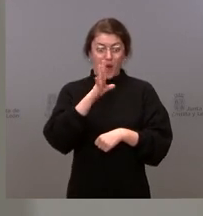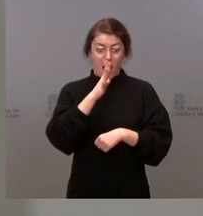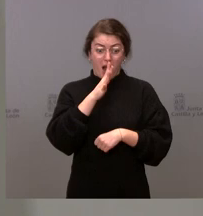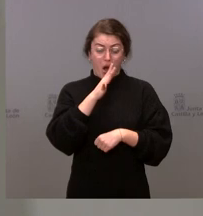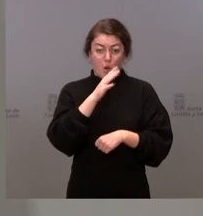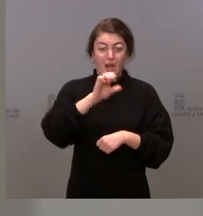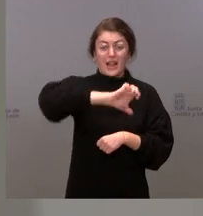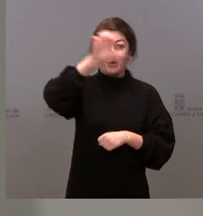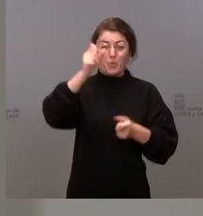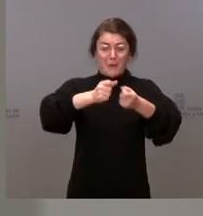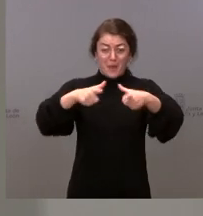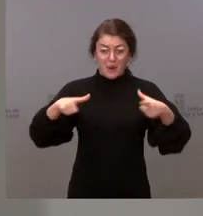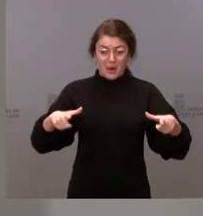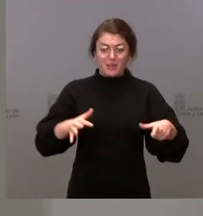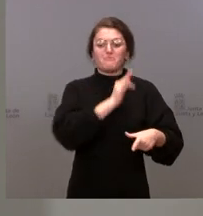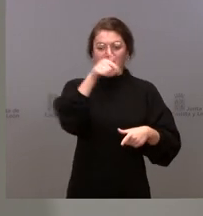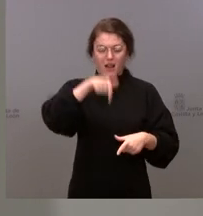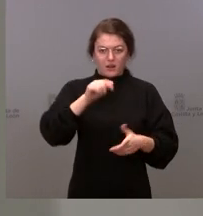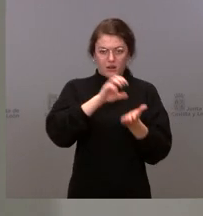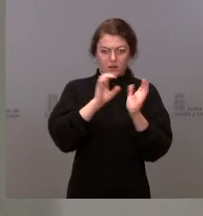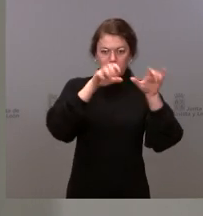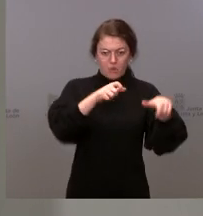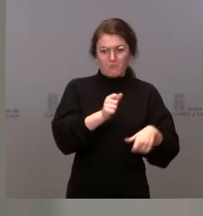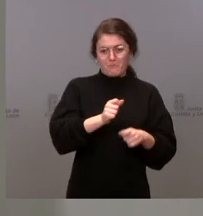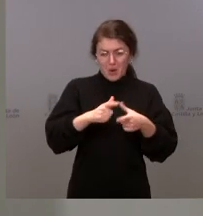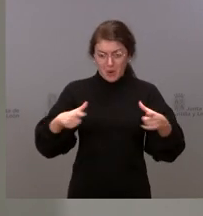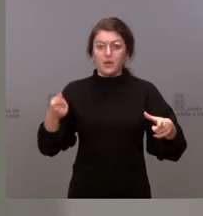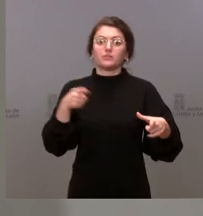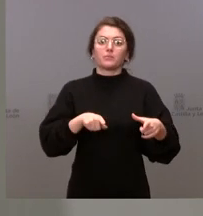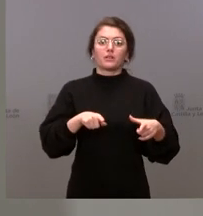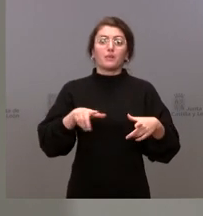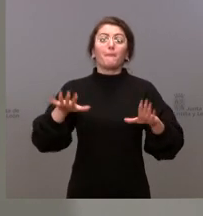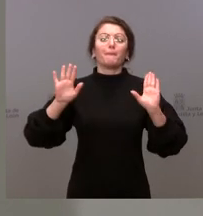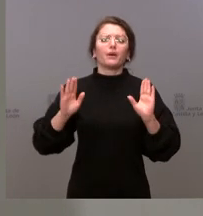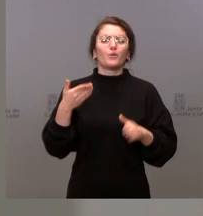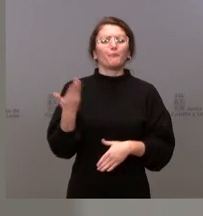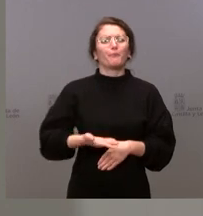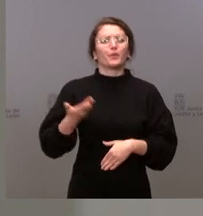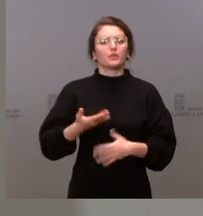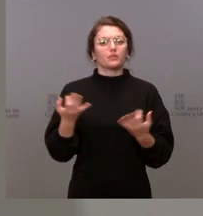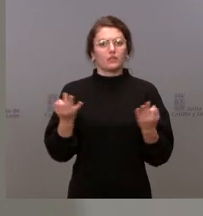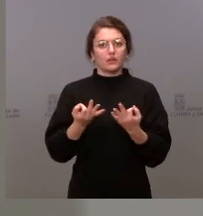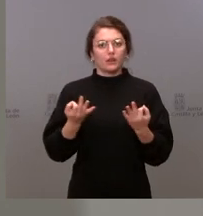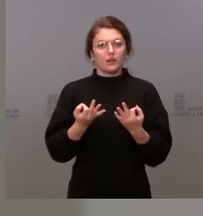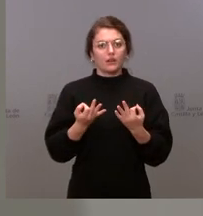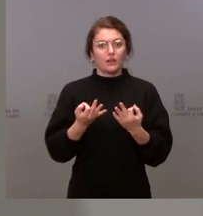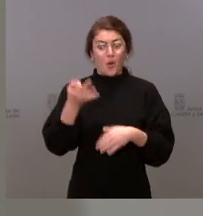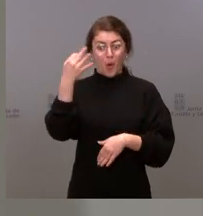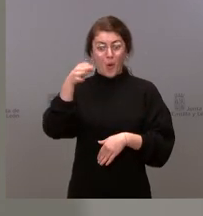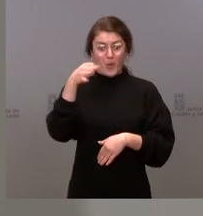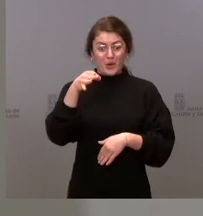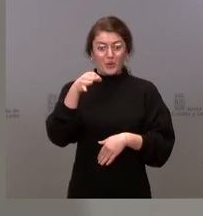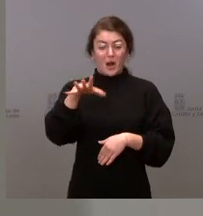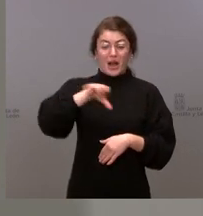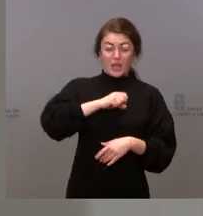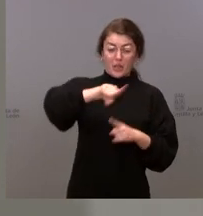pero lo importante no es solamente la letalidad, sino los